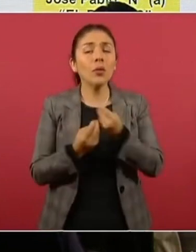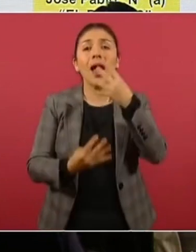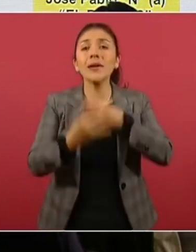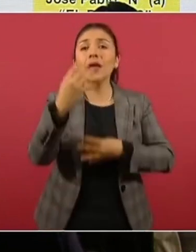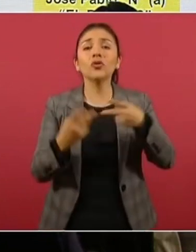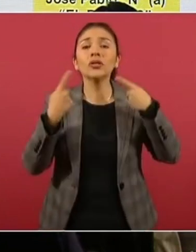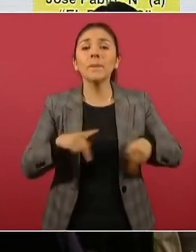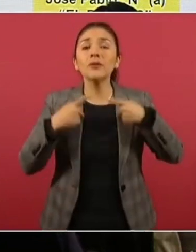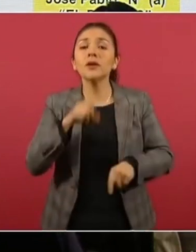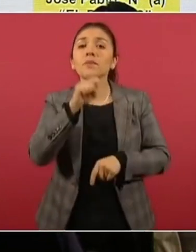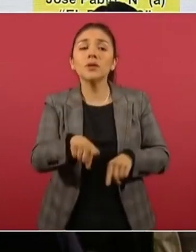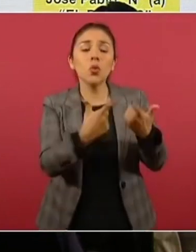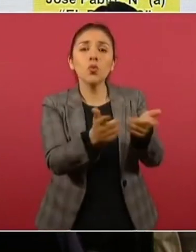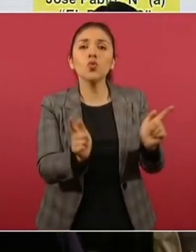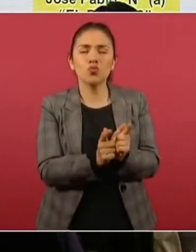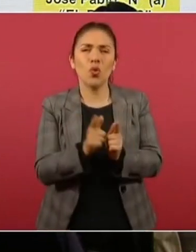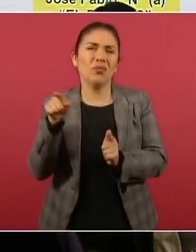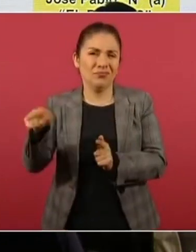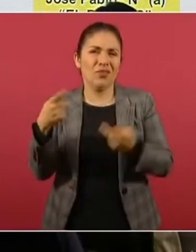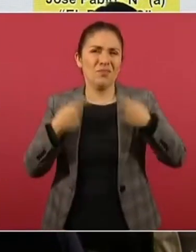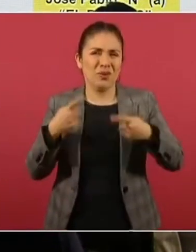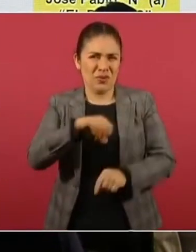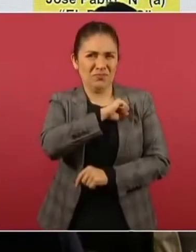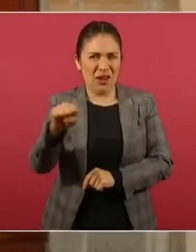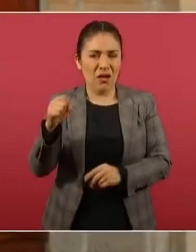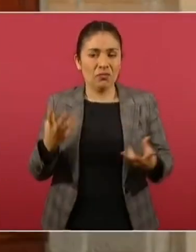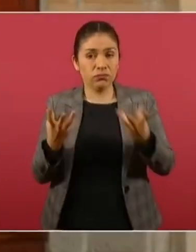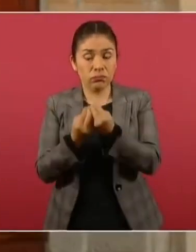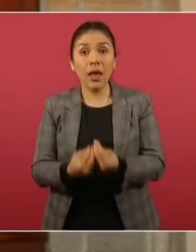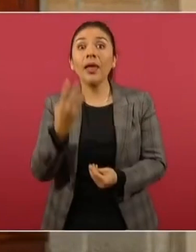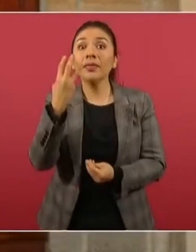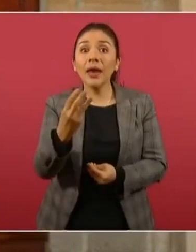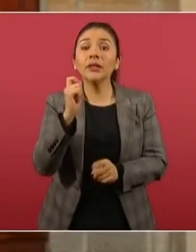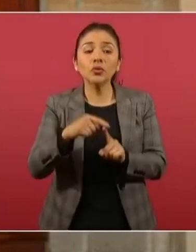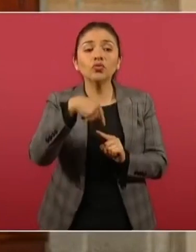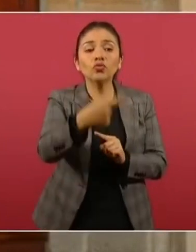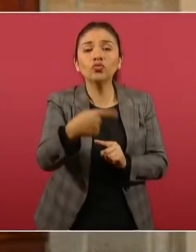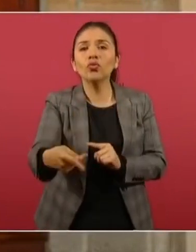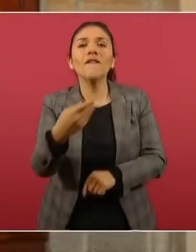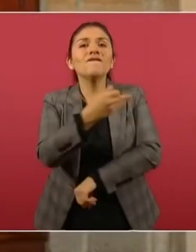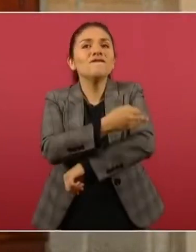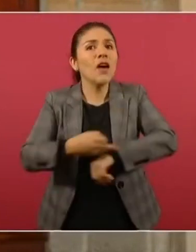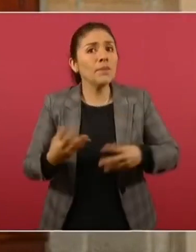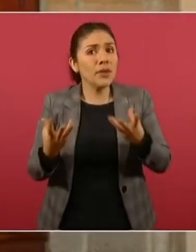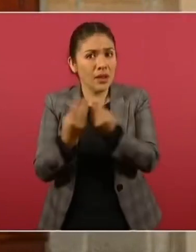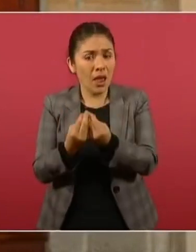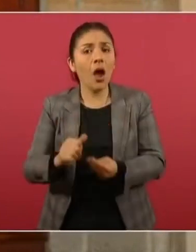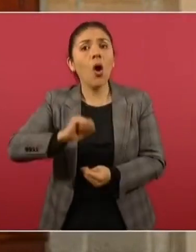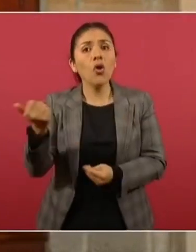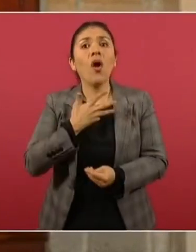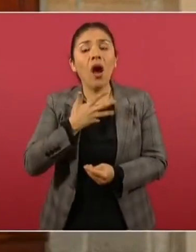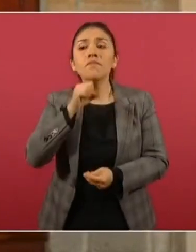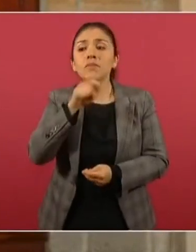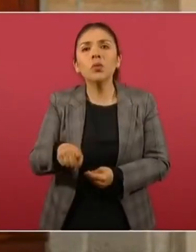vinculados al grupo criminal del Chueco, tres de ellos familiares directos, algunos que intervinieron incluso en el